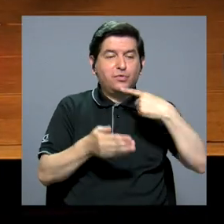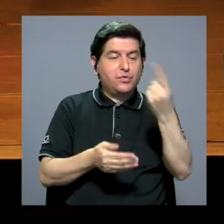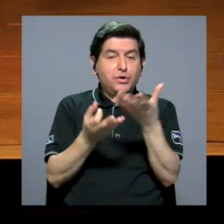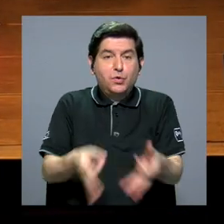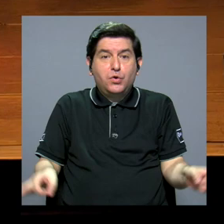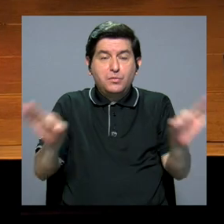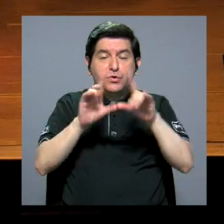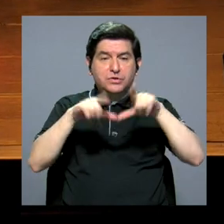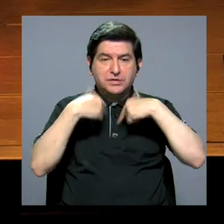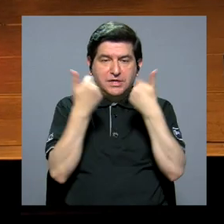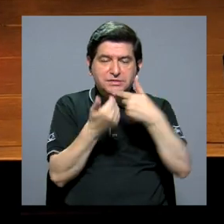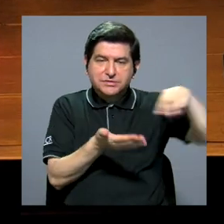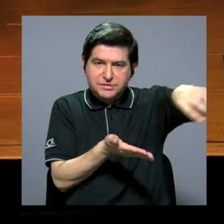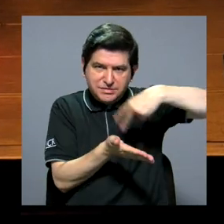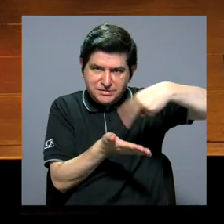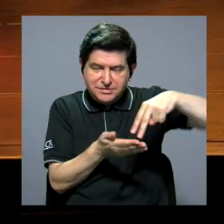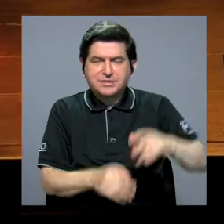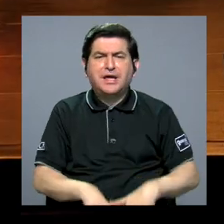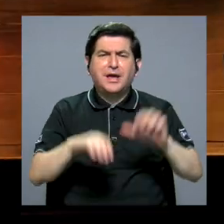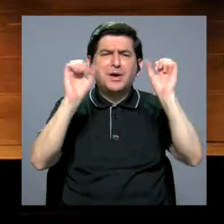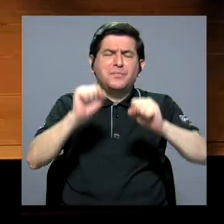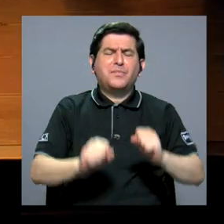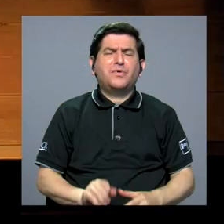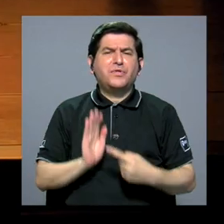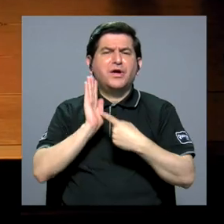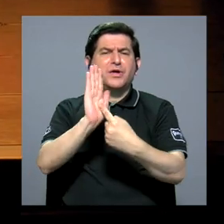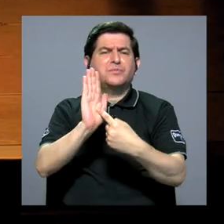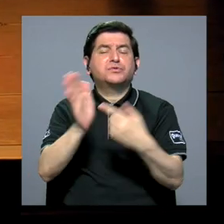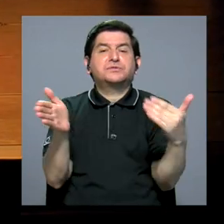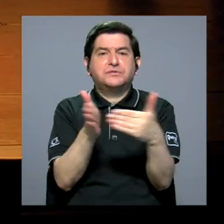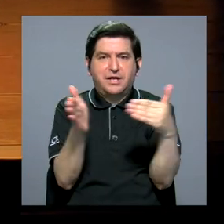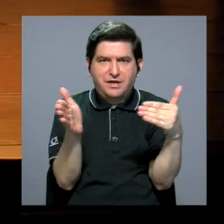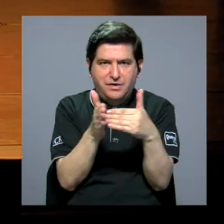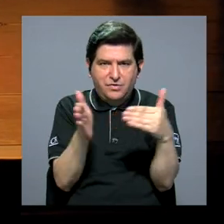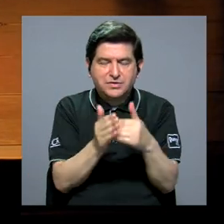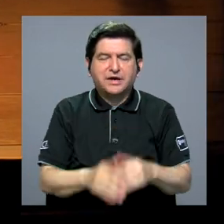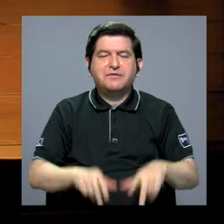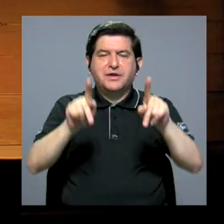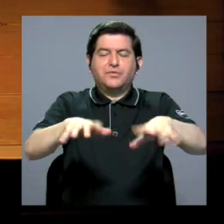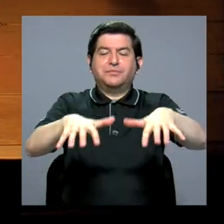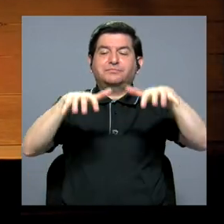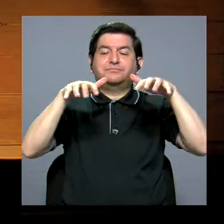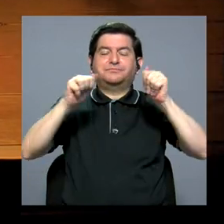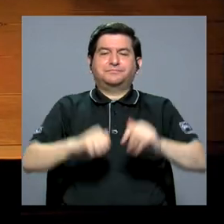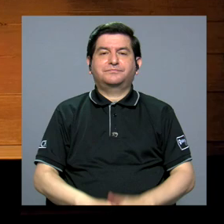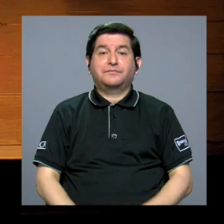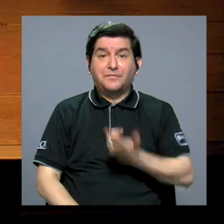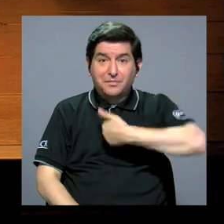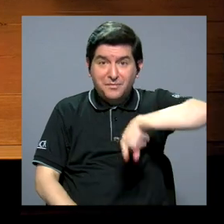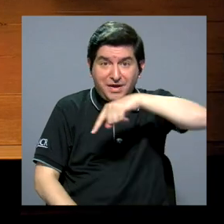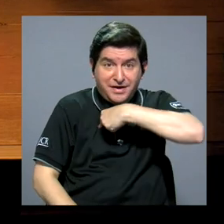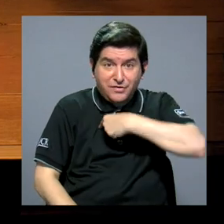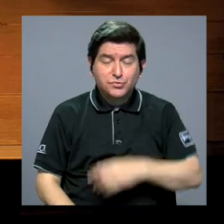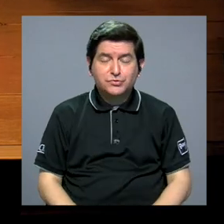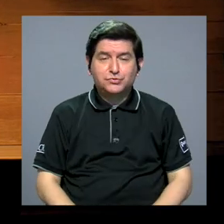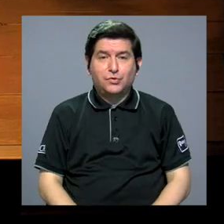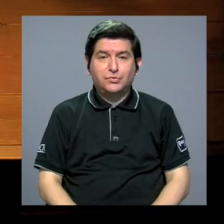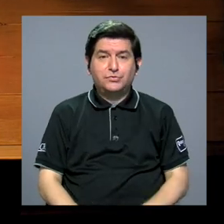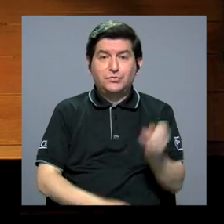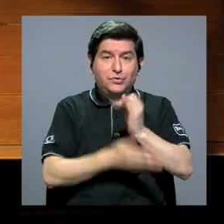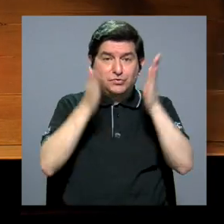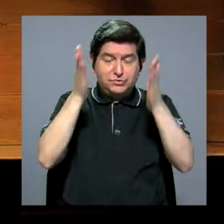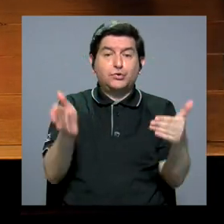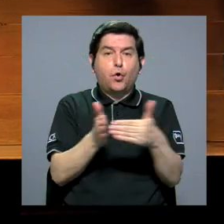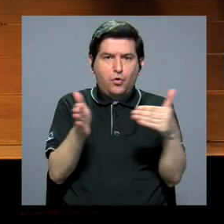Artístico de Danza el poder presentarse nuevamente ante un público. Para nosotros como artistas, volver